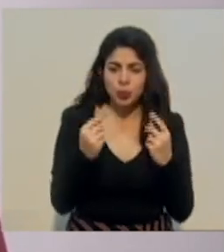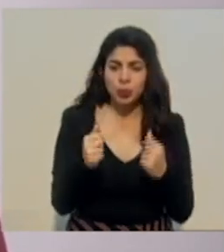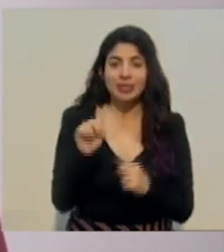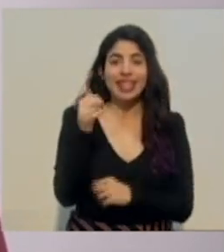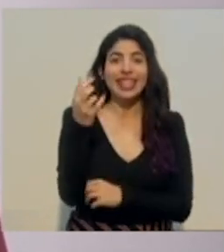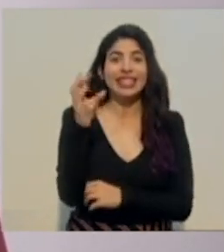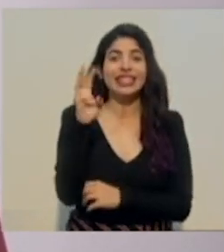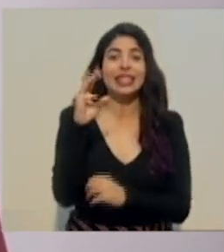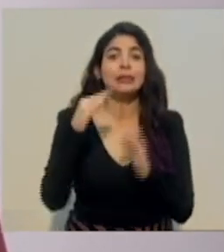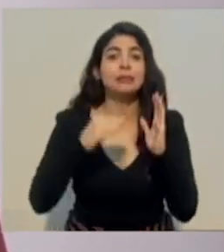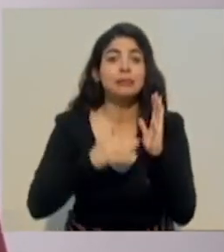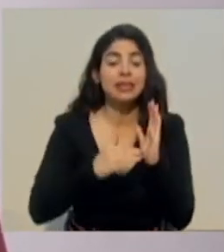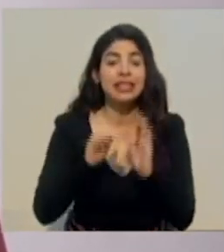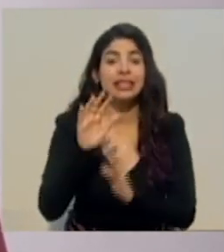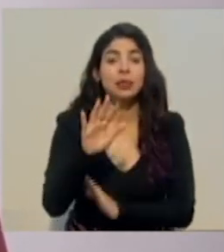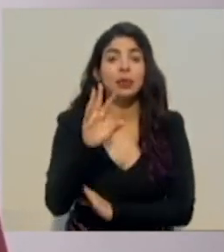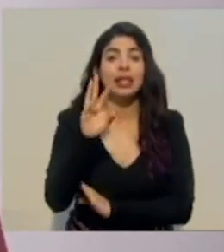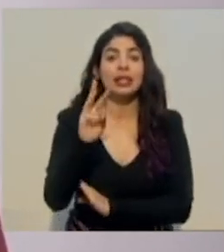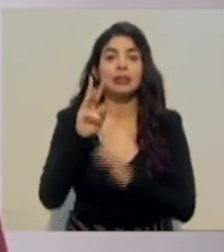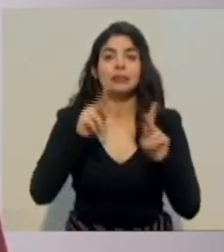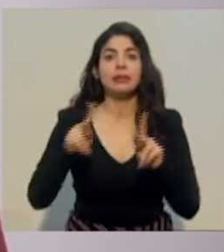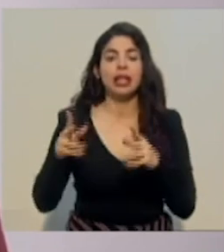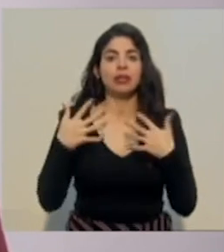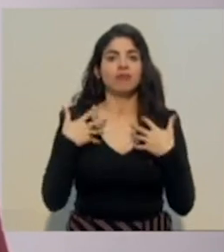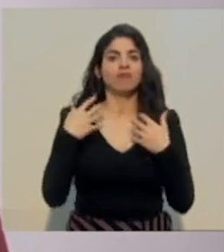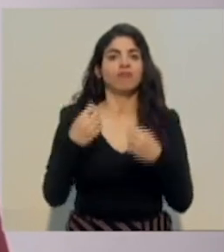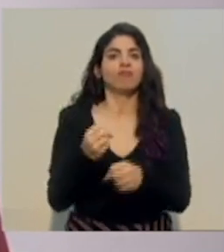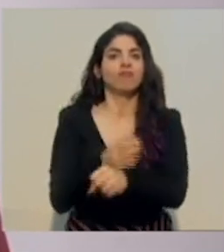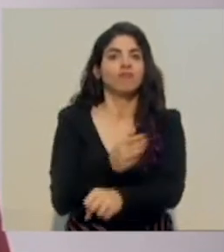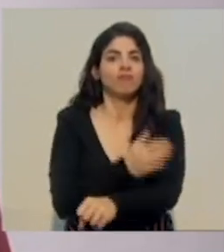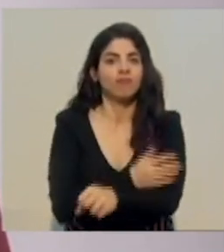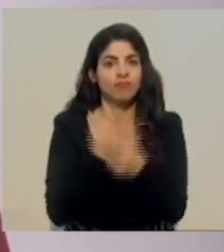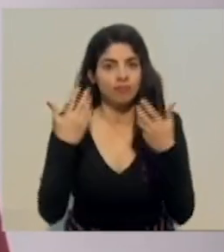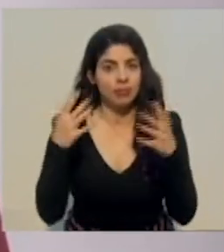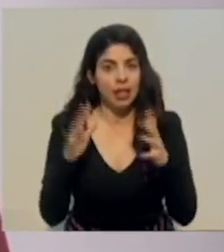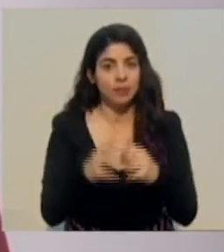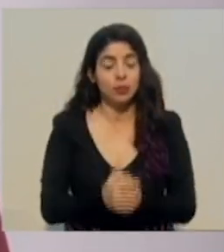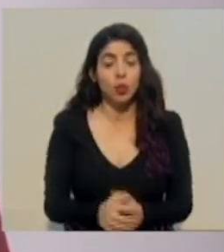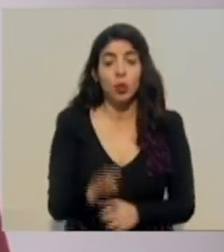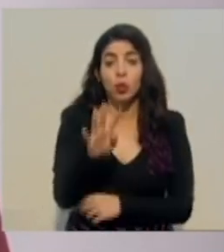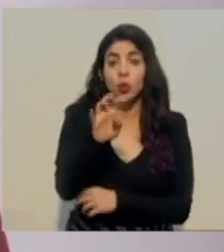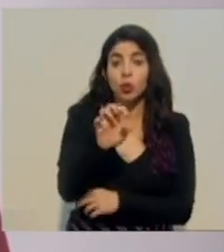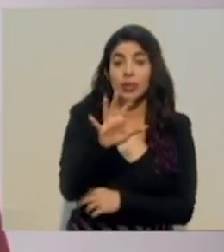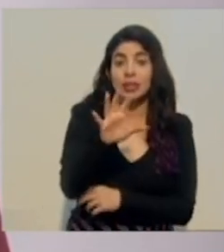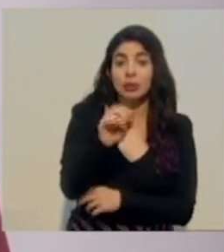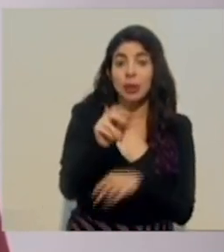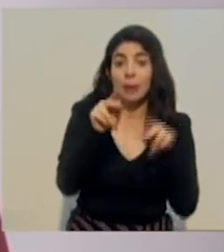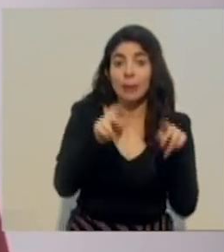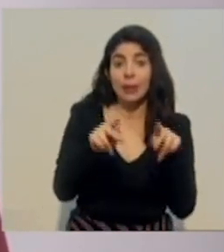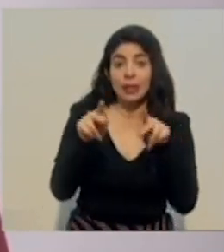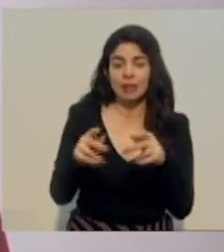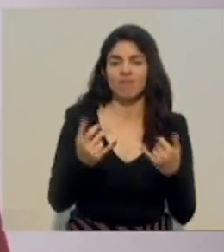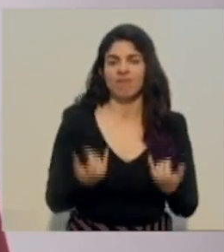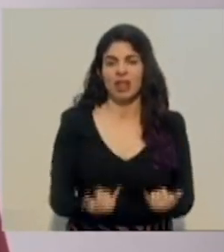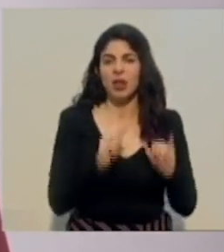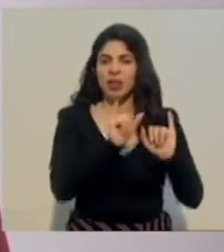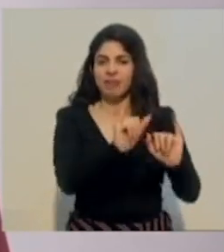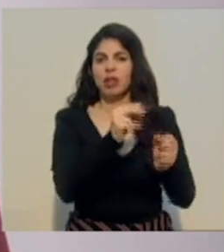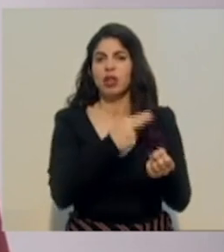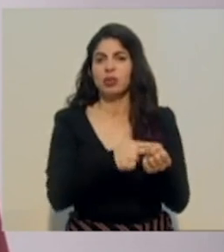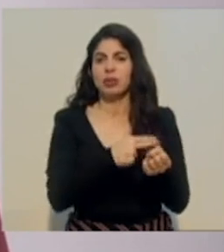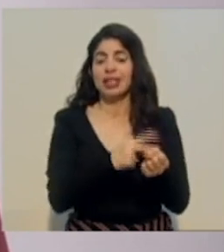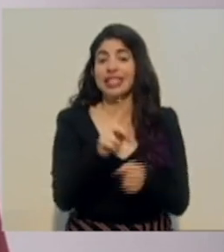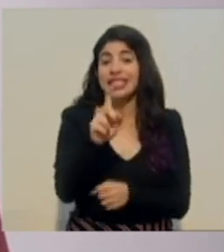.056 personas recuperadas. 450 personas se encuentran hospitalizadas, 144